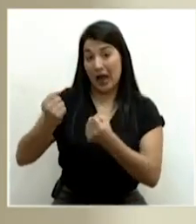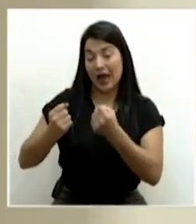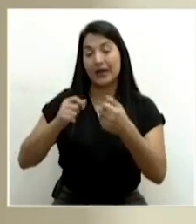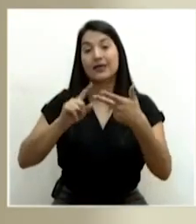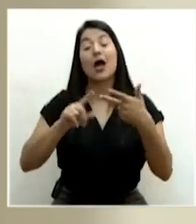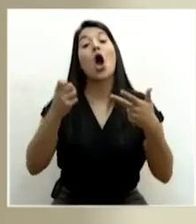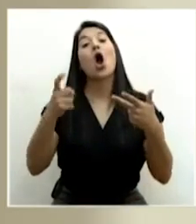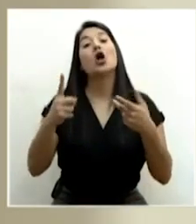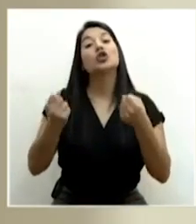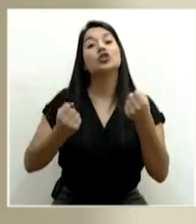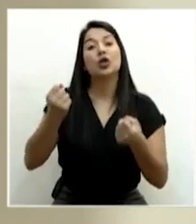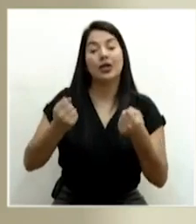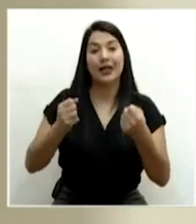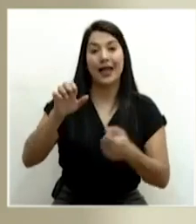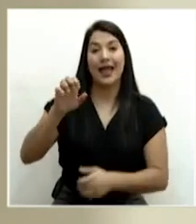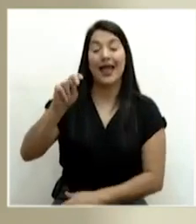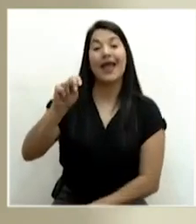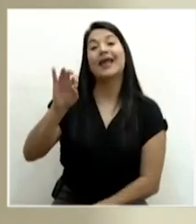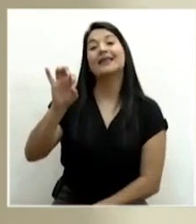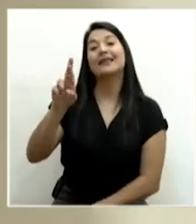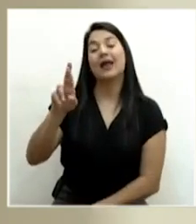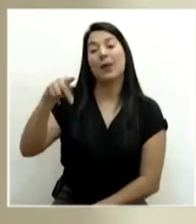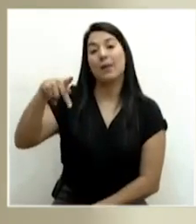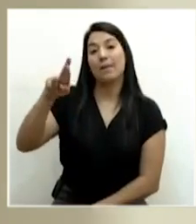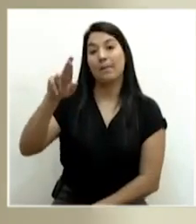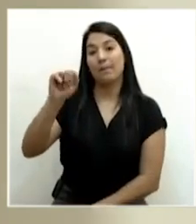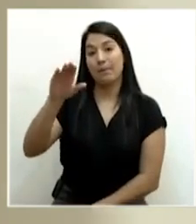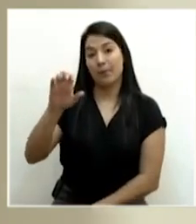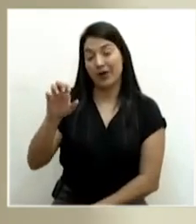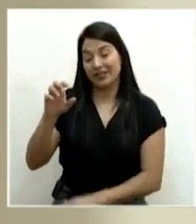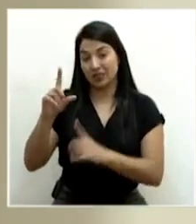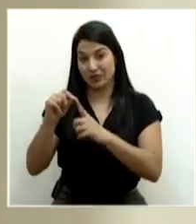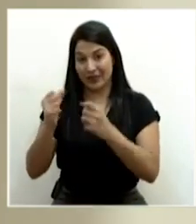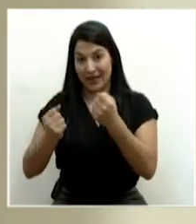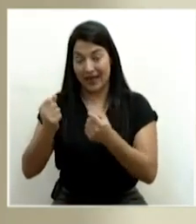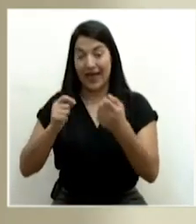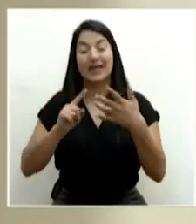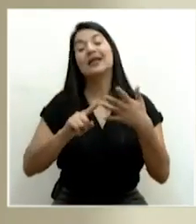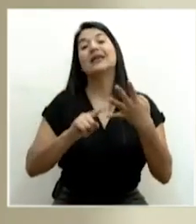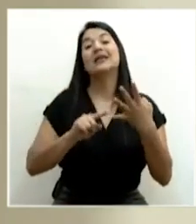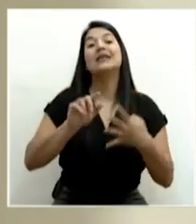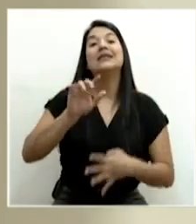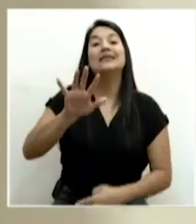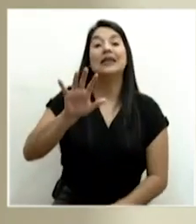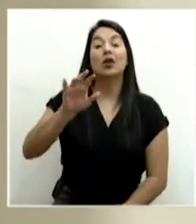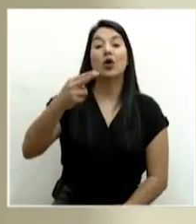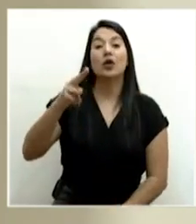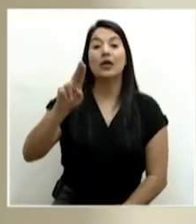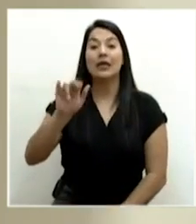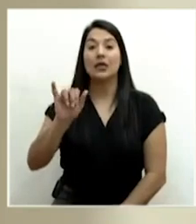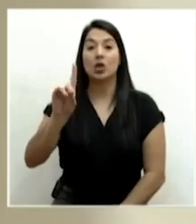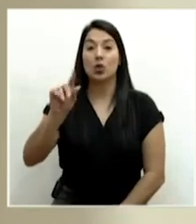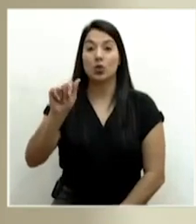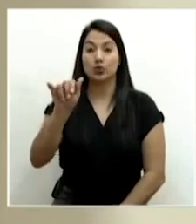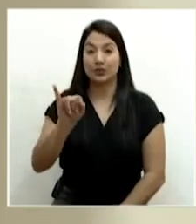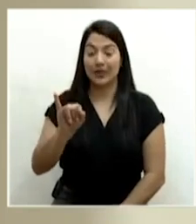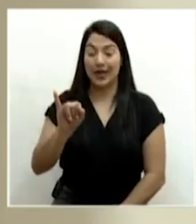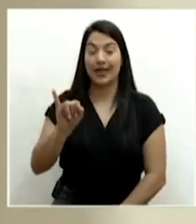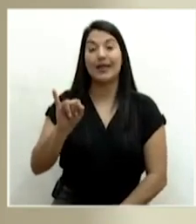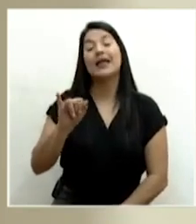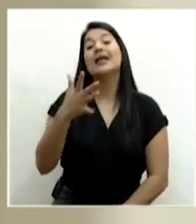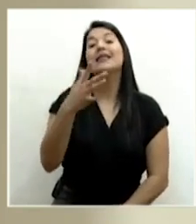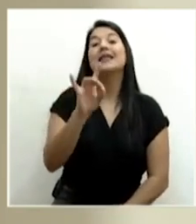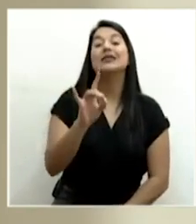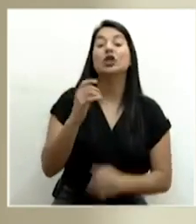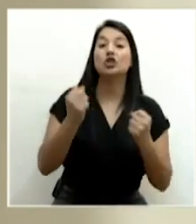once vehículos de Enterprise Rentacar, cinco vehículos de Hyundai Credit Autos, dieciocho vehículos